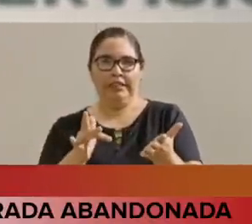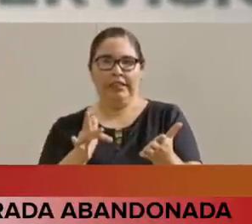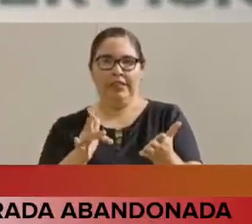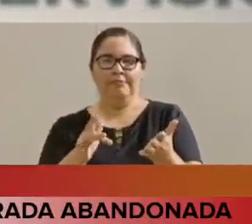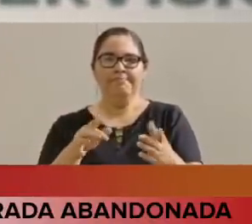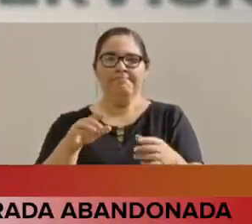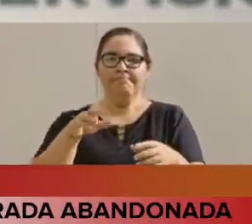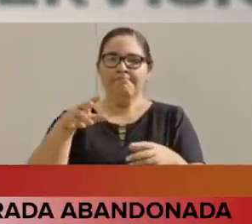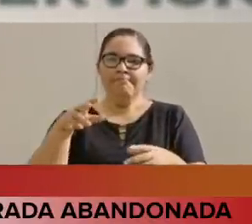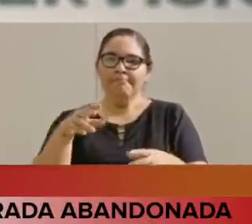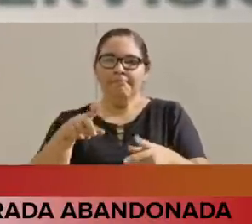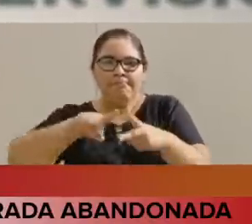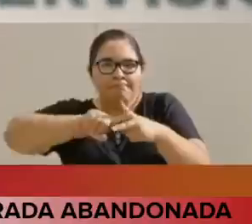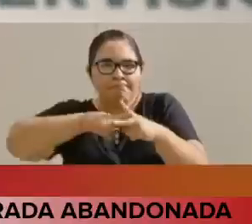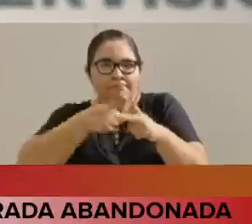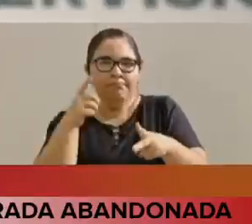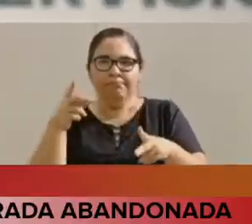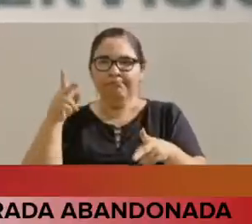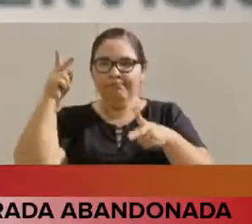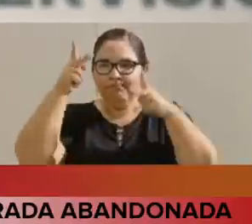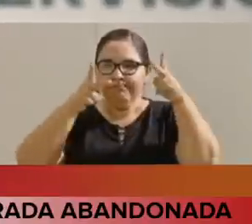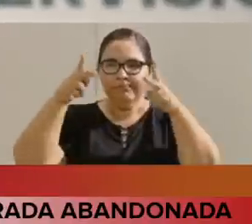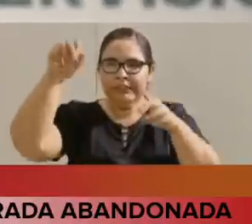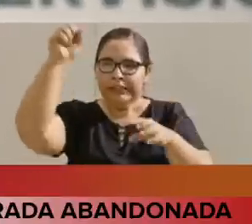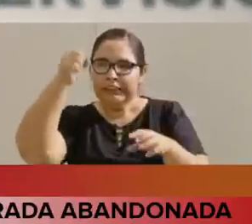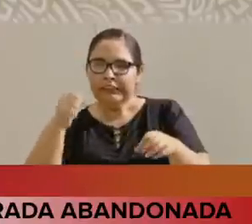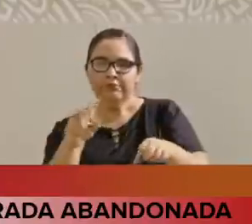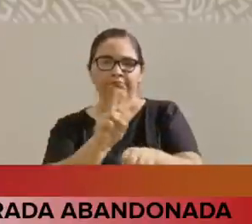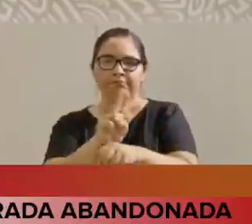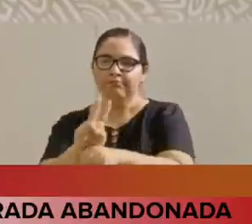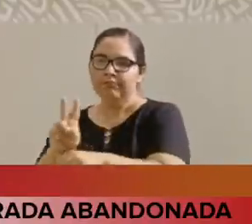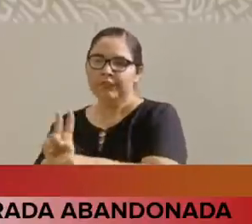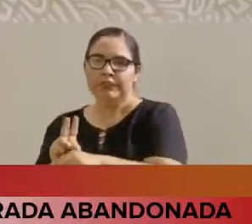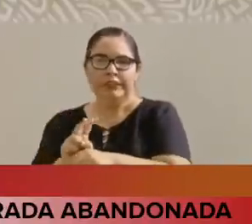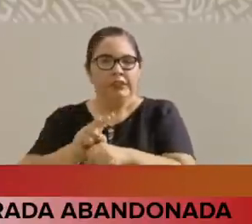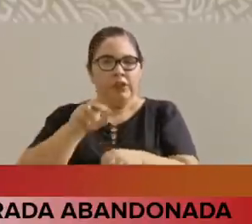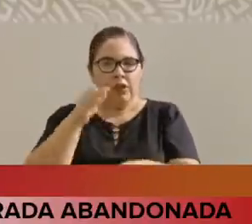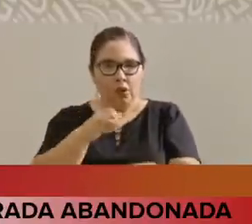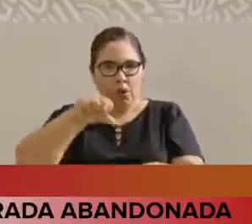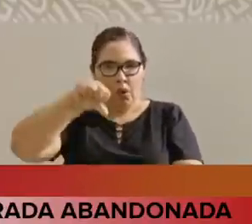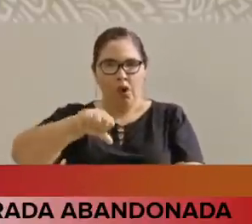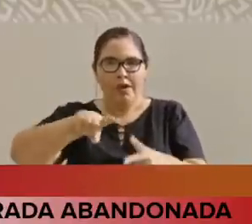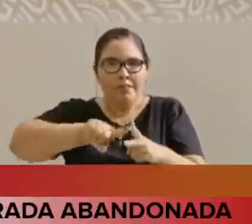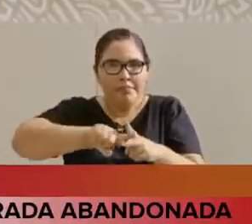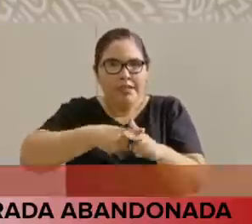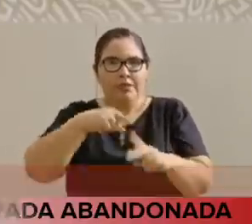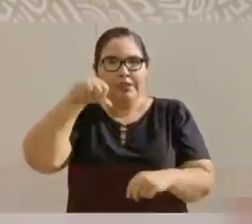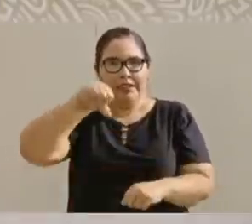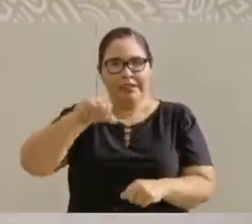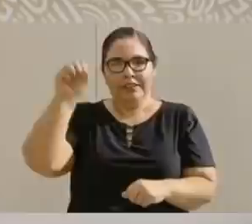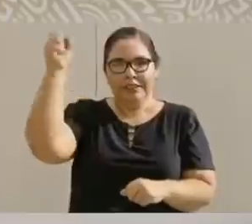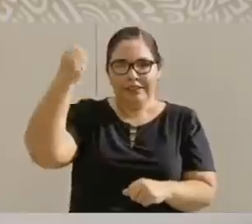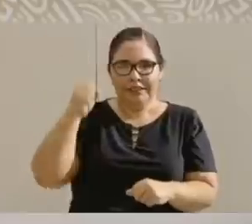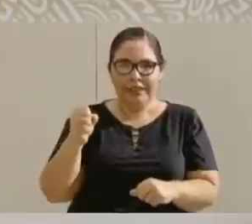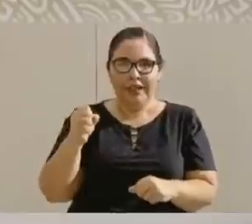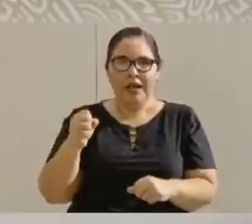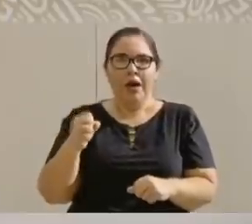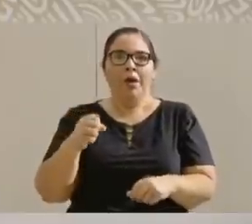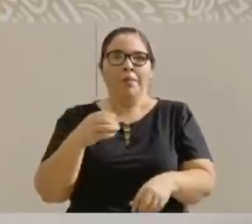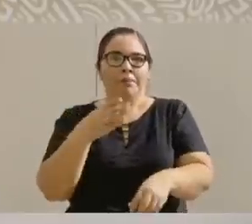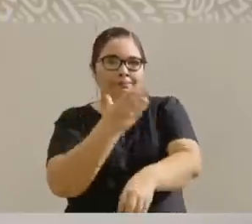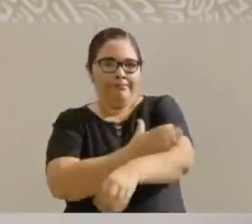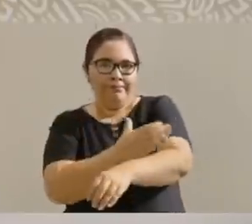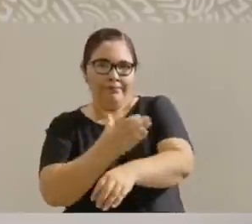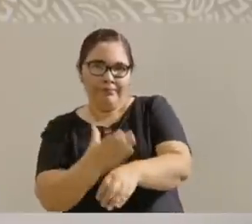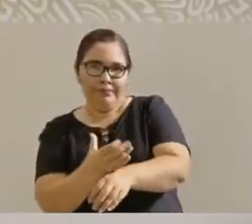de dos días por Sinaloa. Estamos empezando. Vamos a acompañar